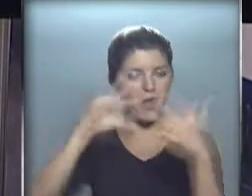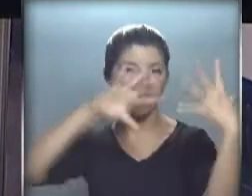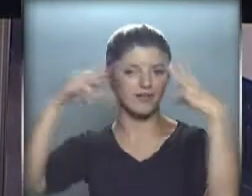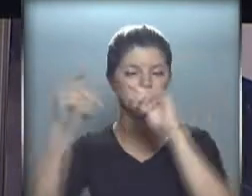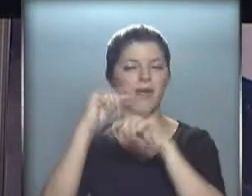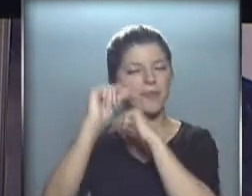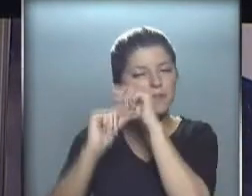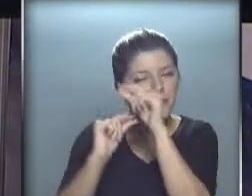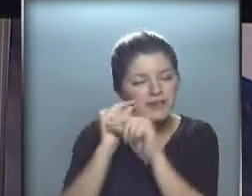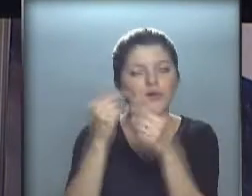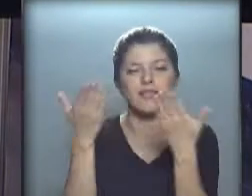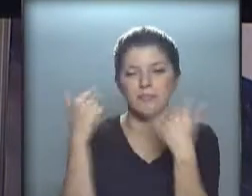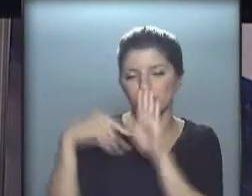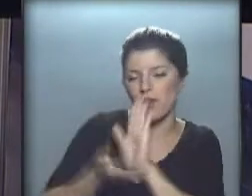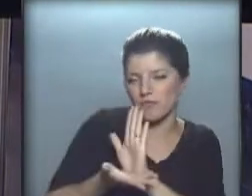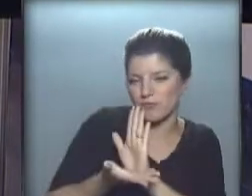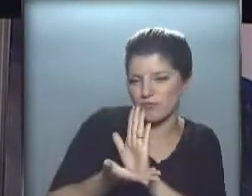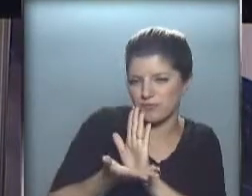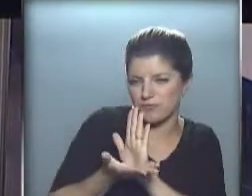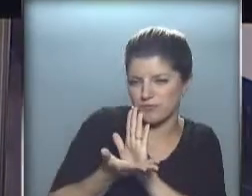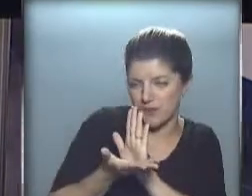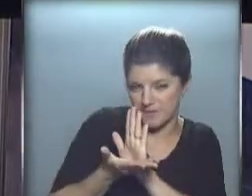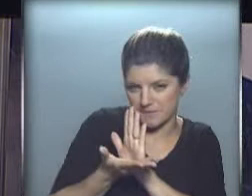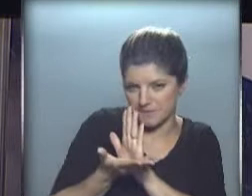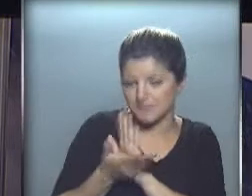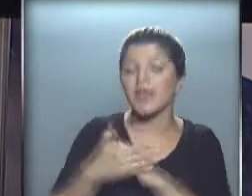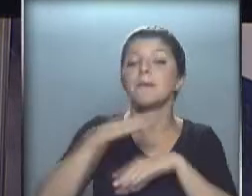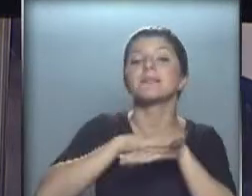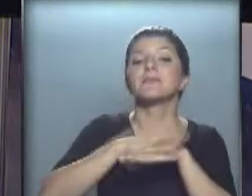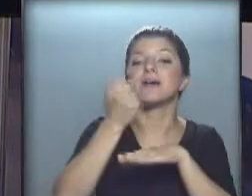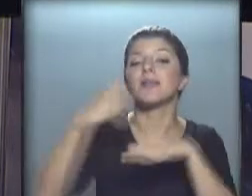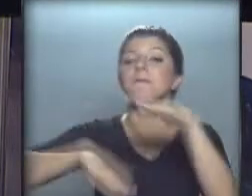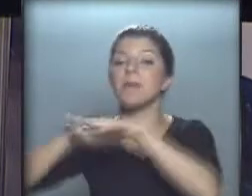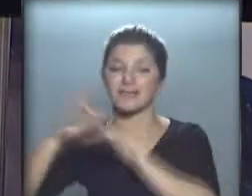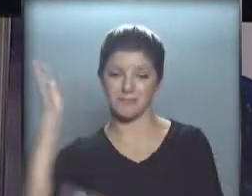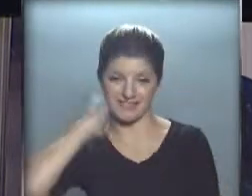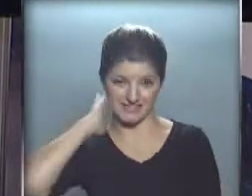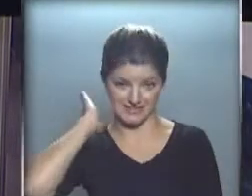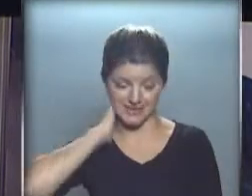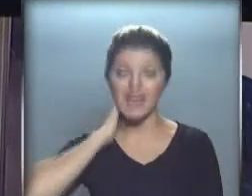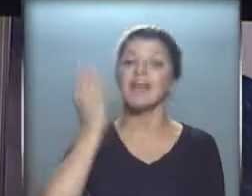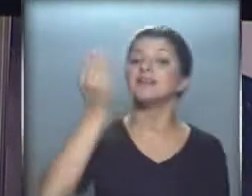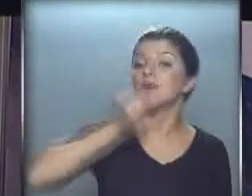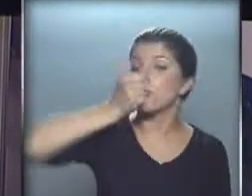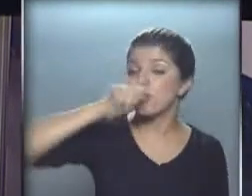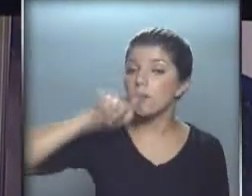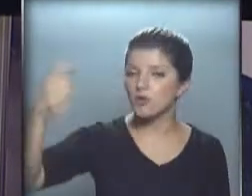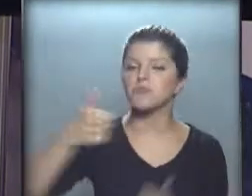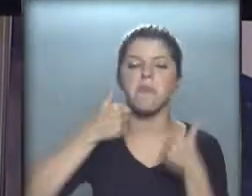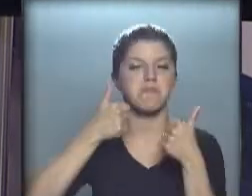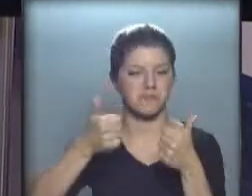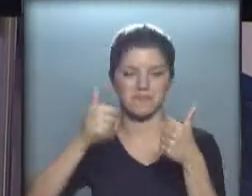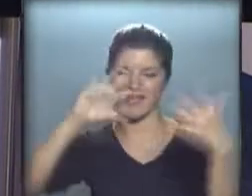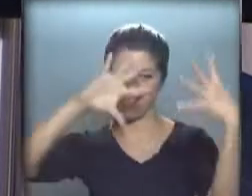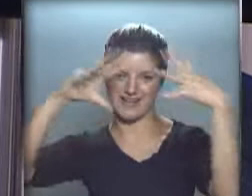lentamente las temperaturas hacia el fin de semana se irán recuperando, 6 la mínima, 16 grados la temperatura máxima. El fin de semana con muy buenas condiciones